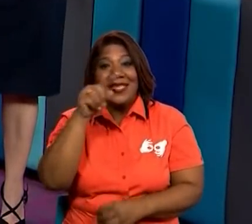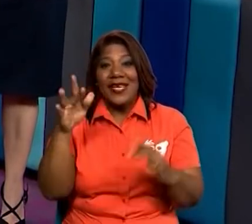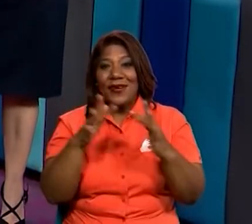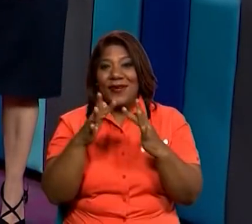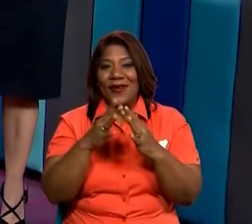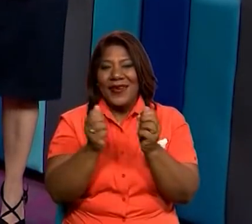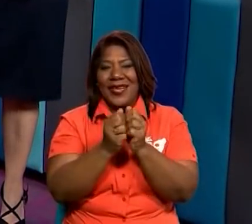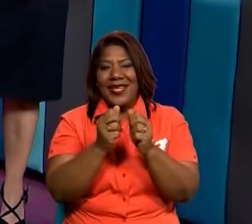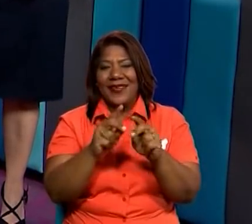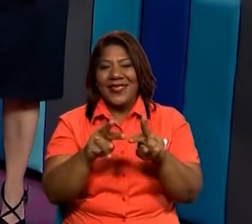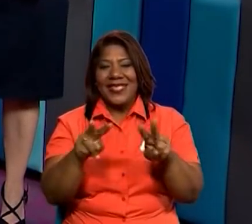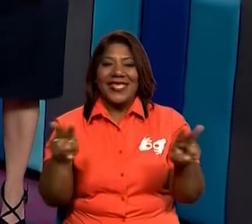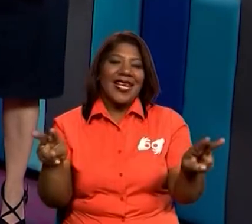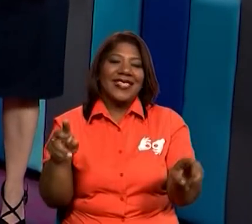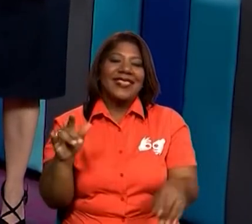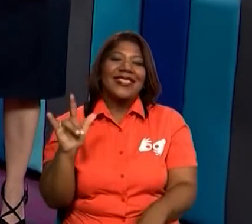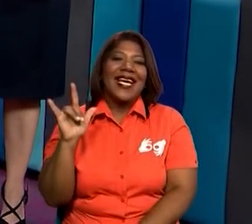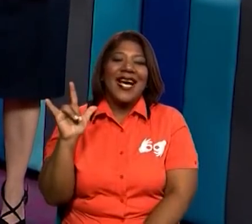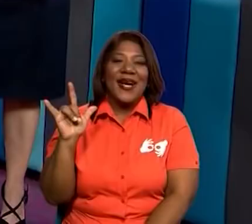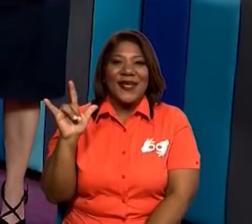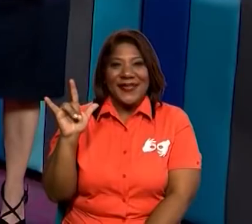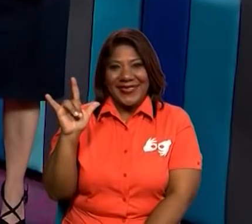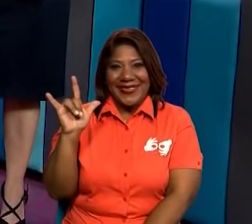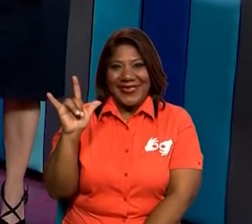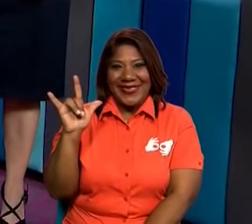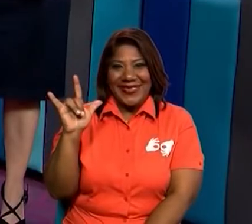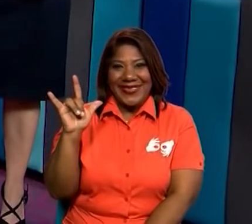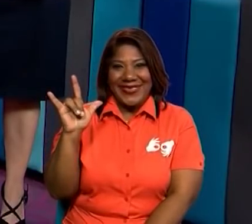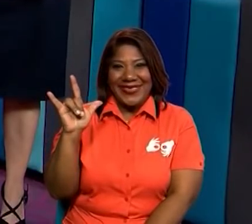conecta con la diversidad! ¡Chao!